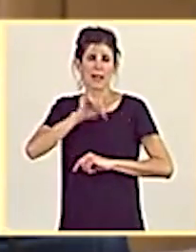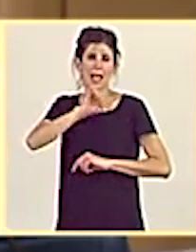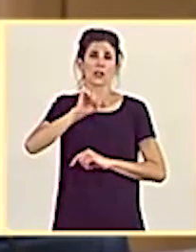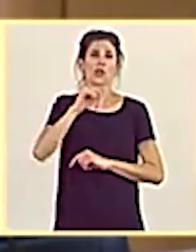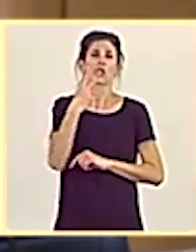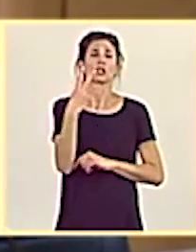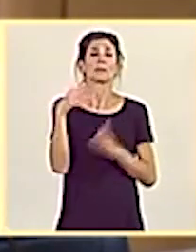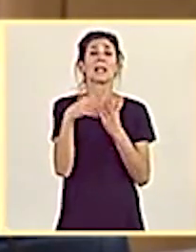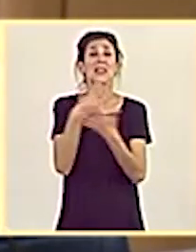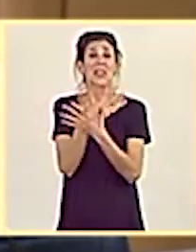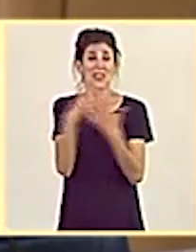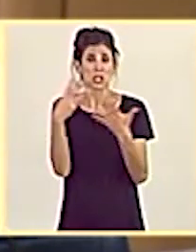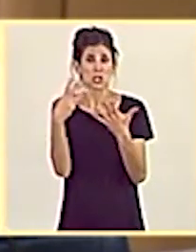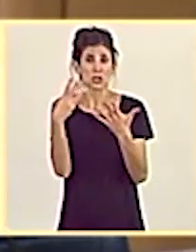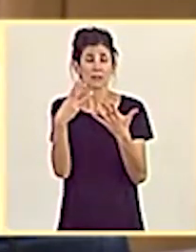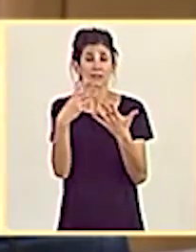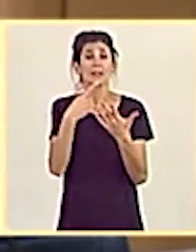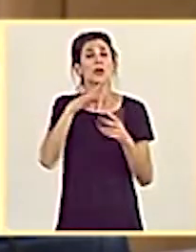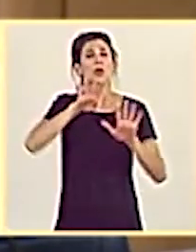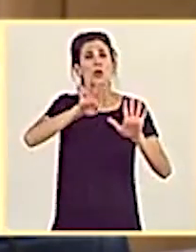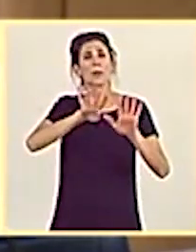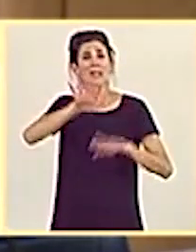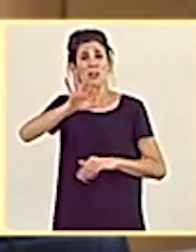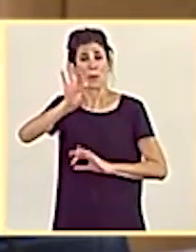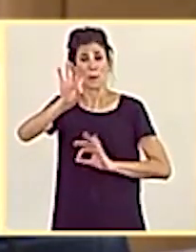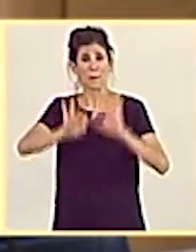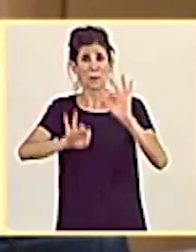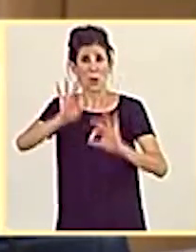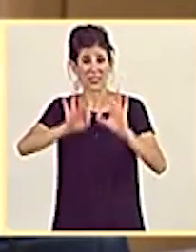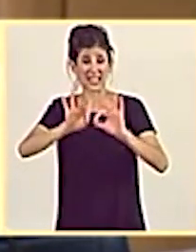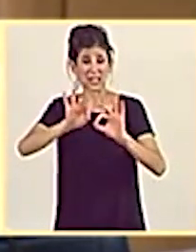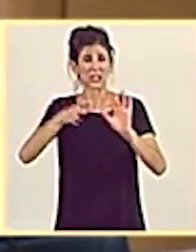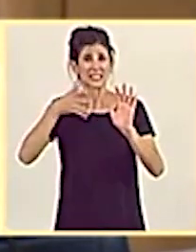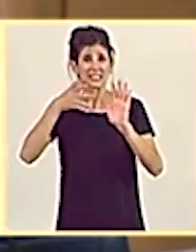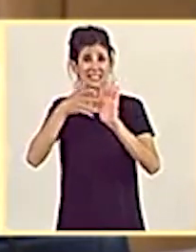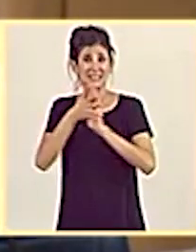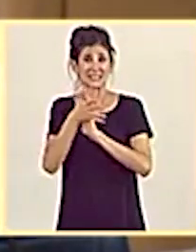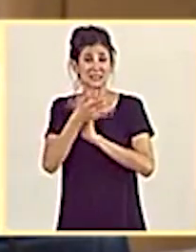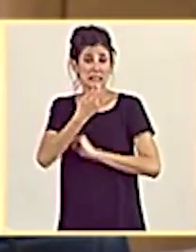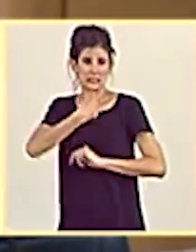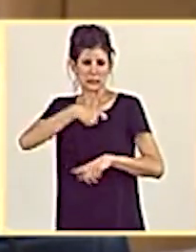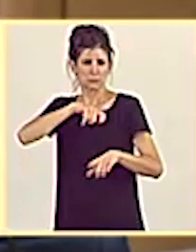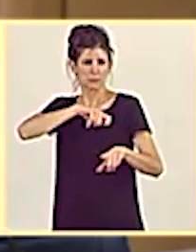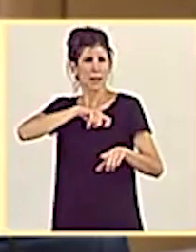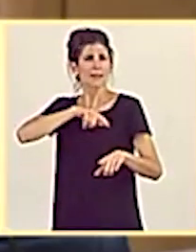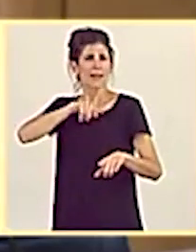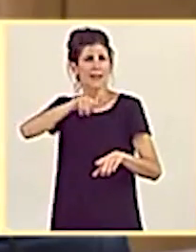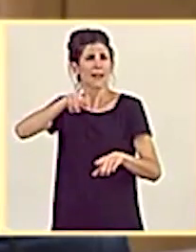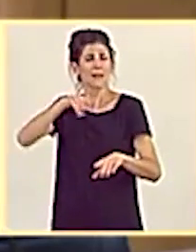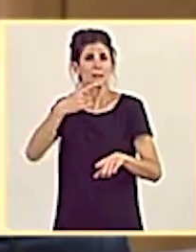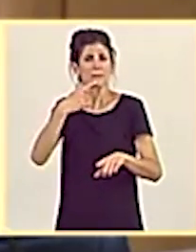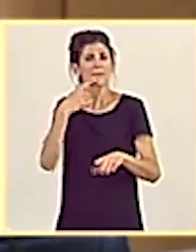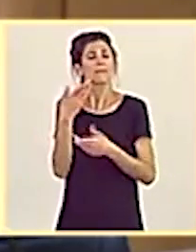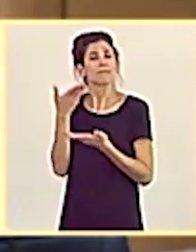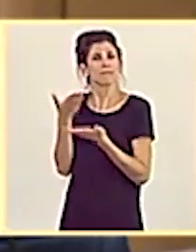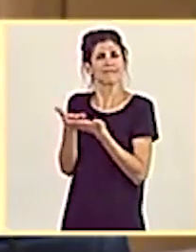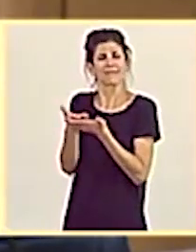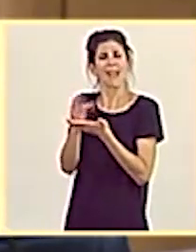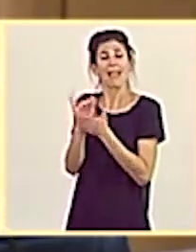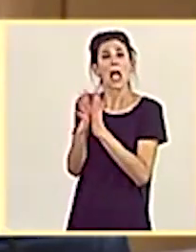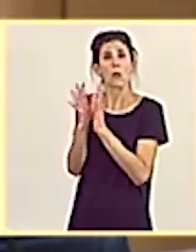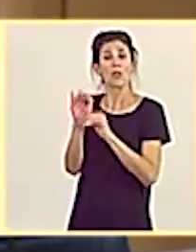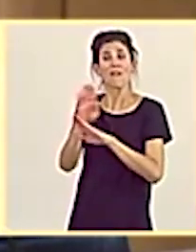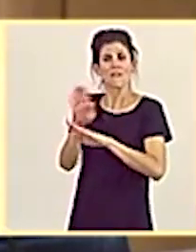2018, un 95% de las posiciones de España están reflejadas en el acuerdo final.